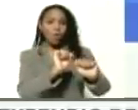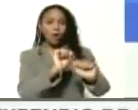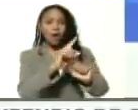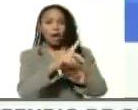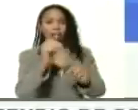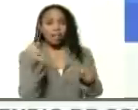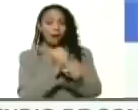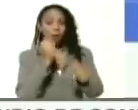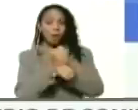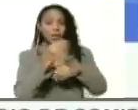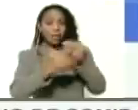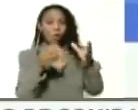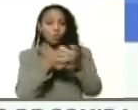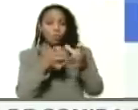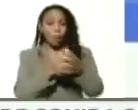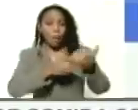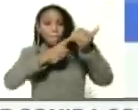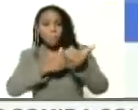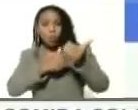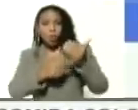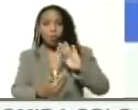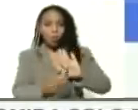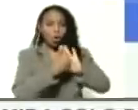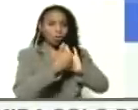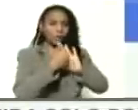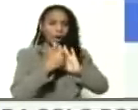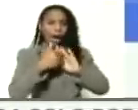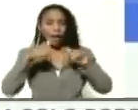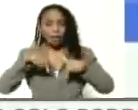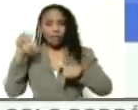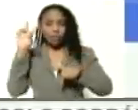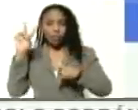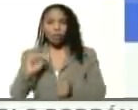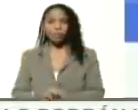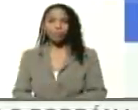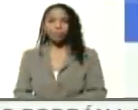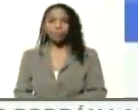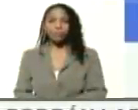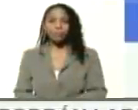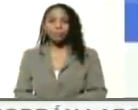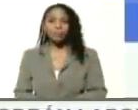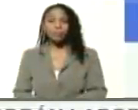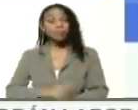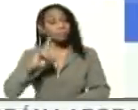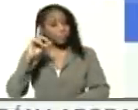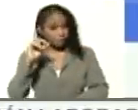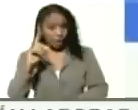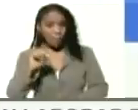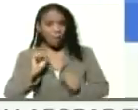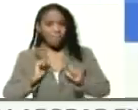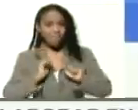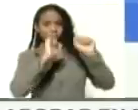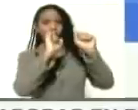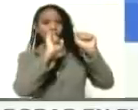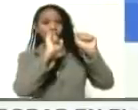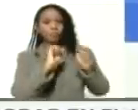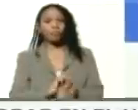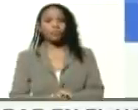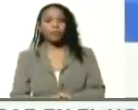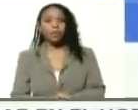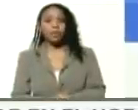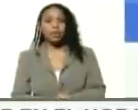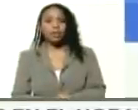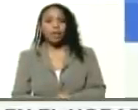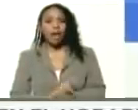operación de grupos armados irregulares en Venezuela. También rechazamos las